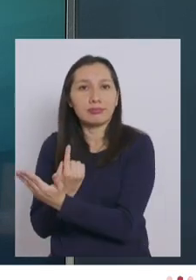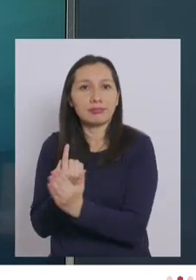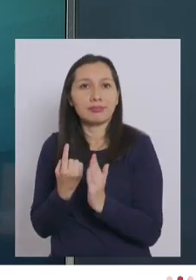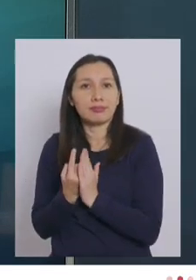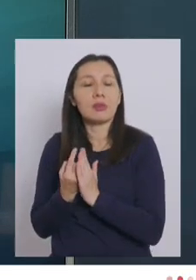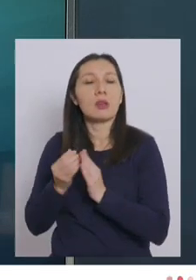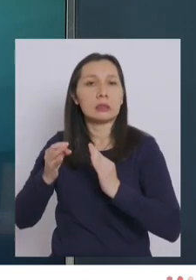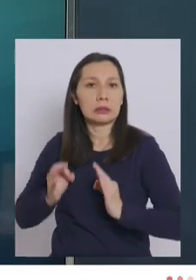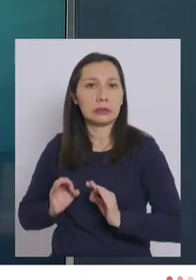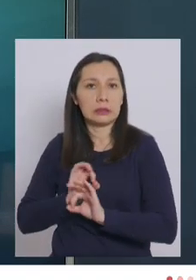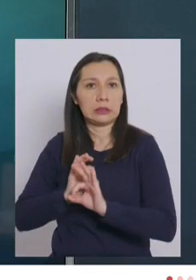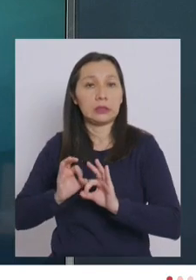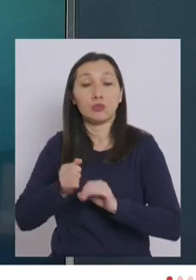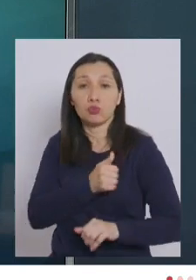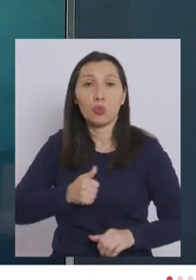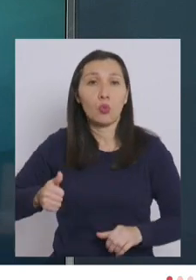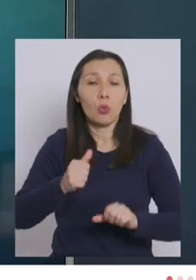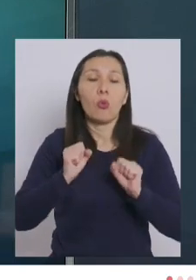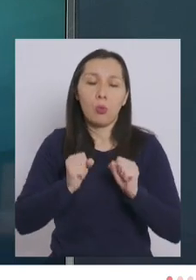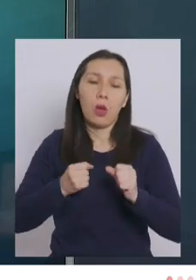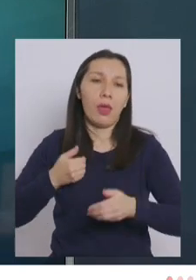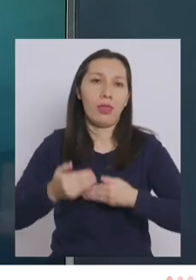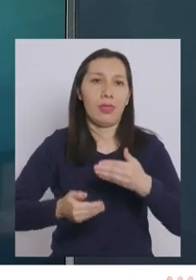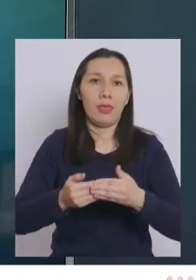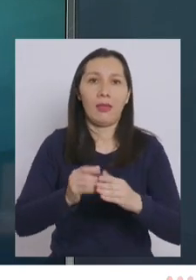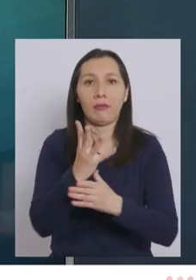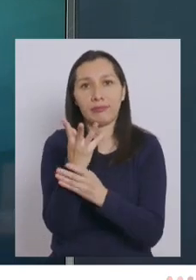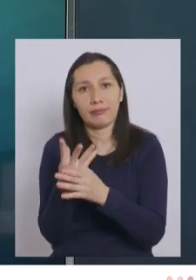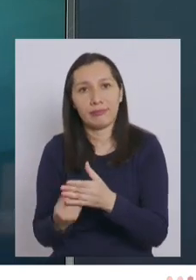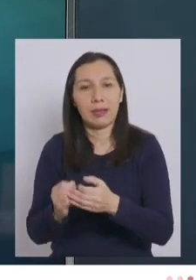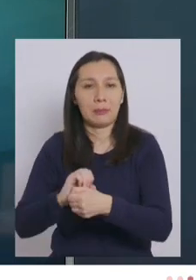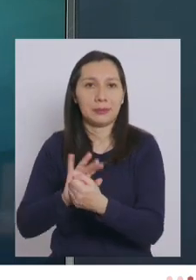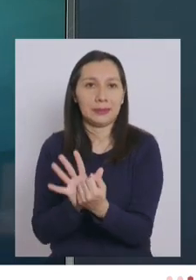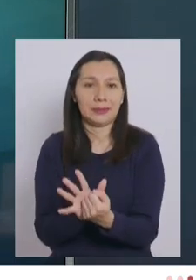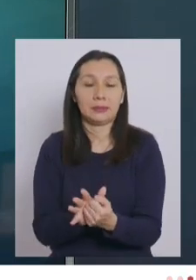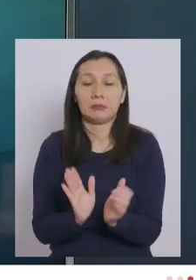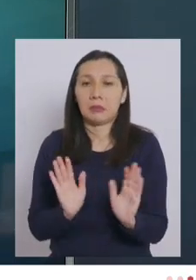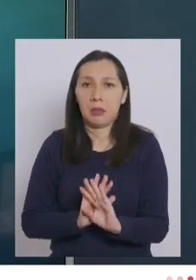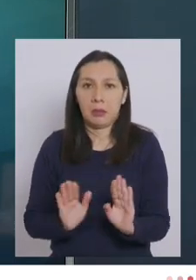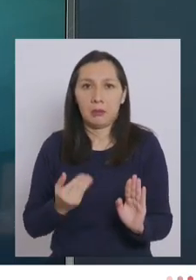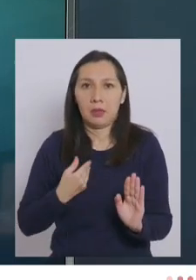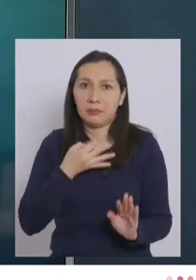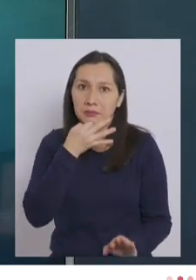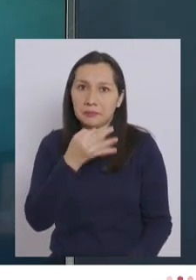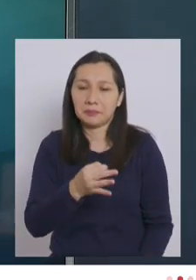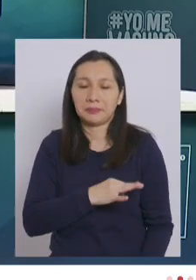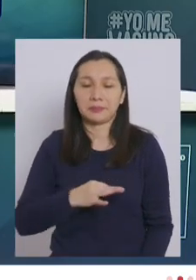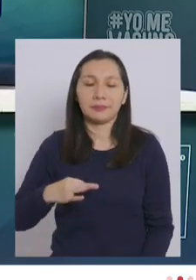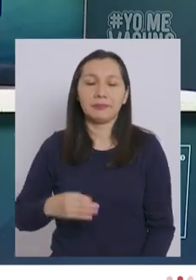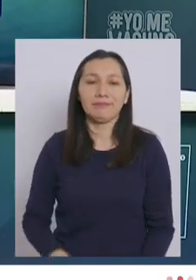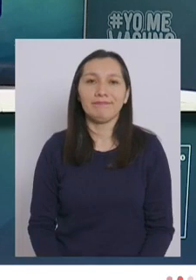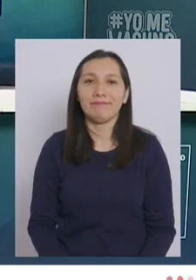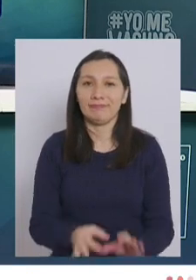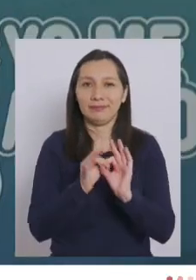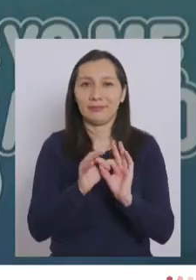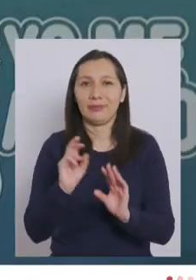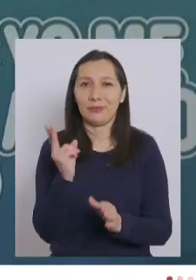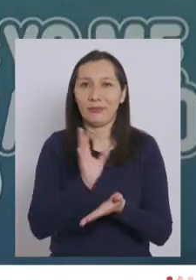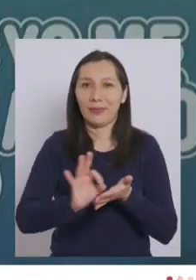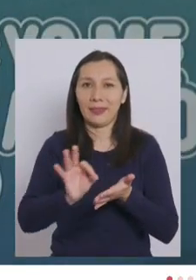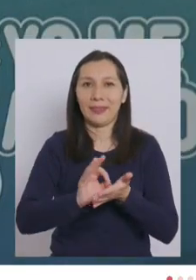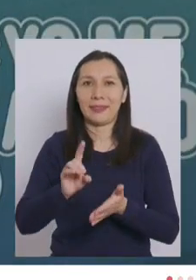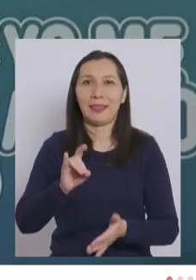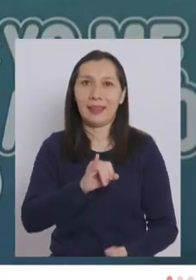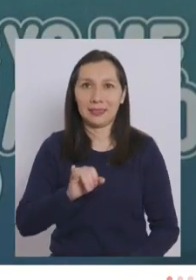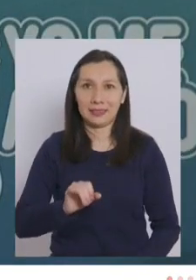oportuna y todos juntos poder salir antes de esta pandemia. Eso por mi parte, Ministro. Muchas gracias, Subsecretaria Daza.